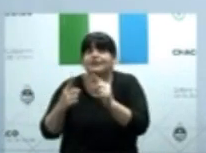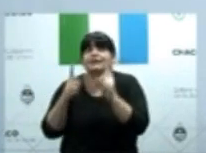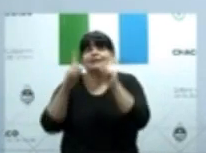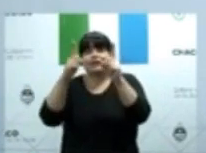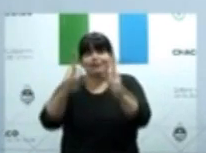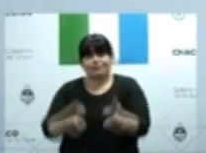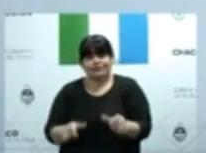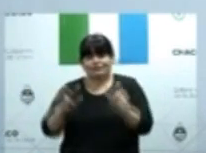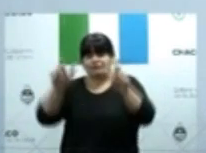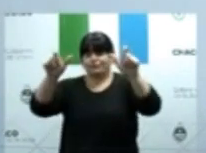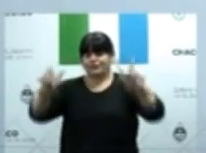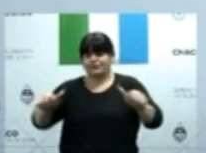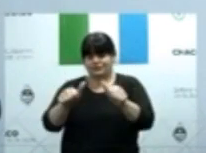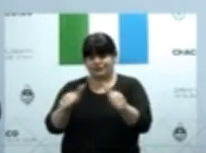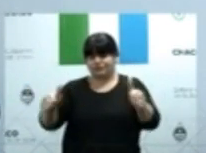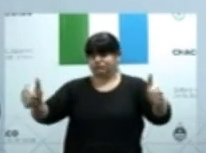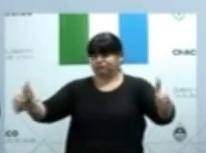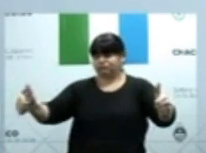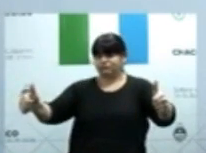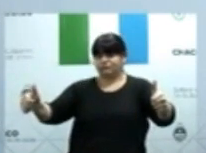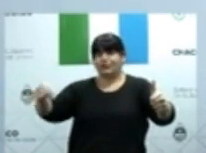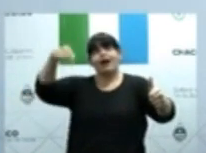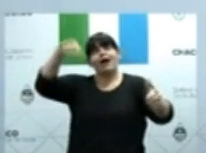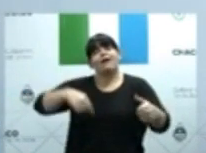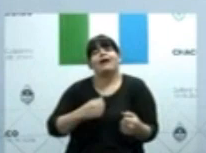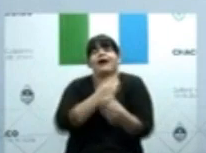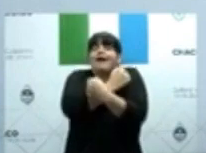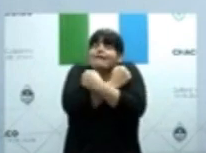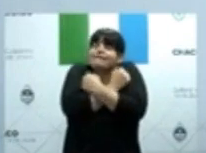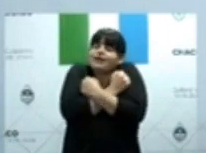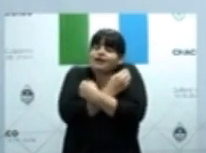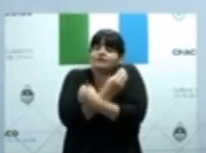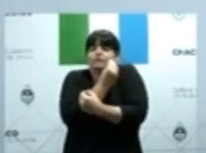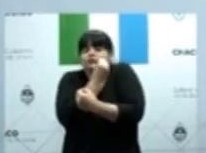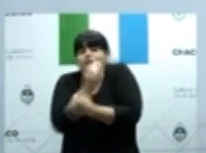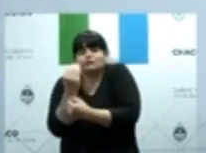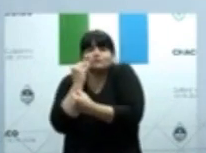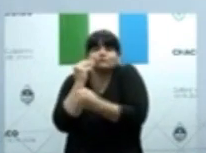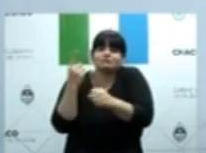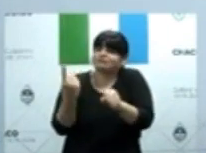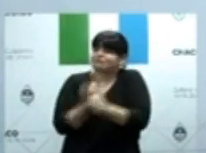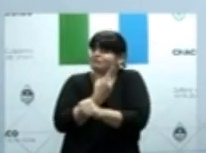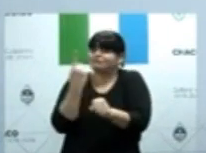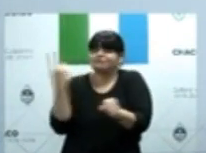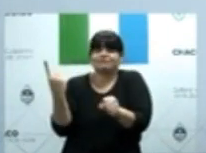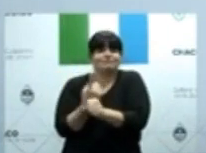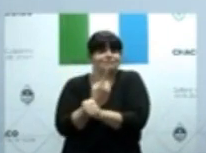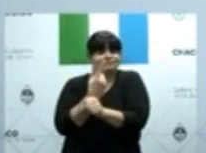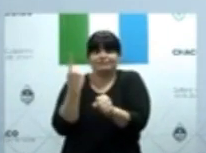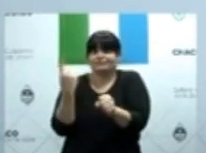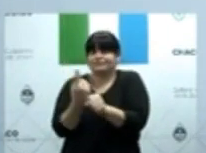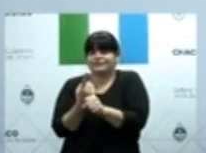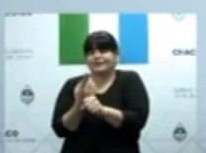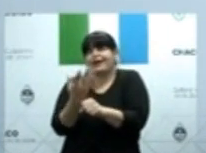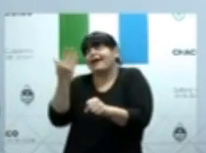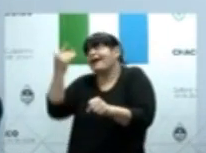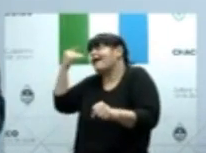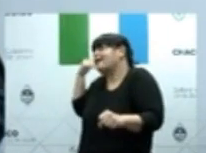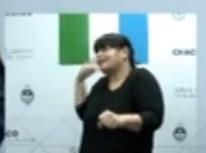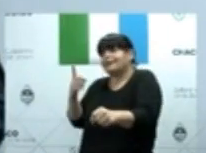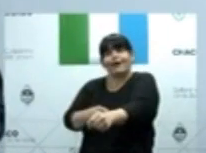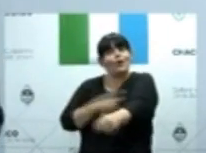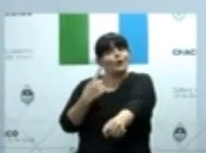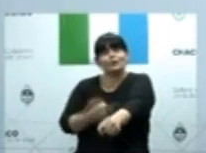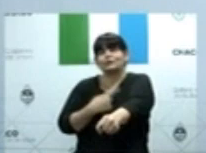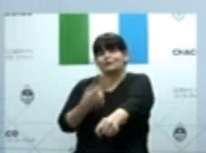besos, las cuestiones que estábamos acostumbrados y que lamentablemente lo vamos a tener que sustituir